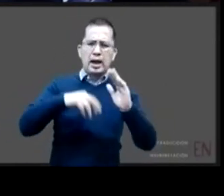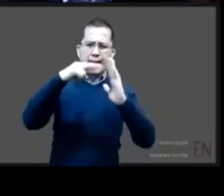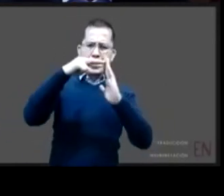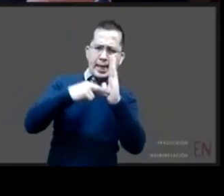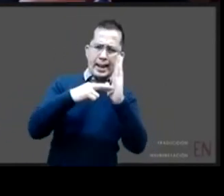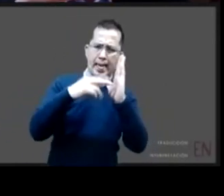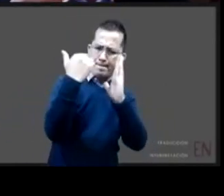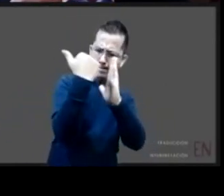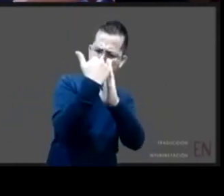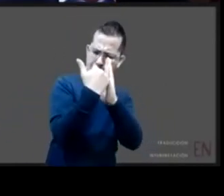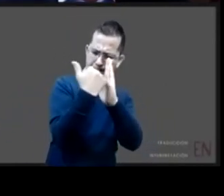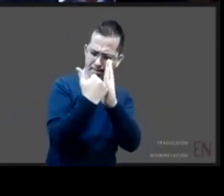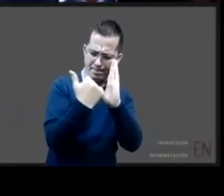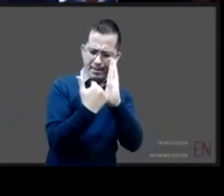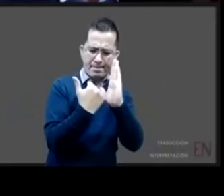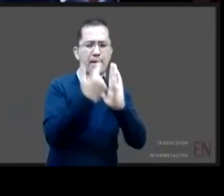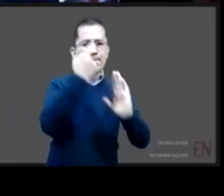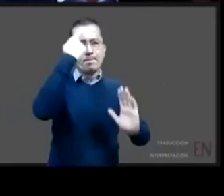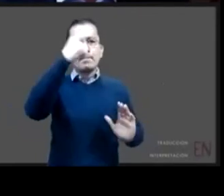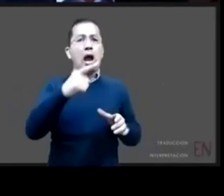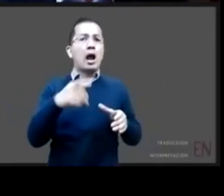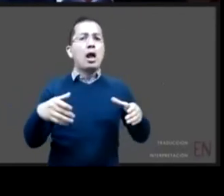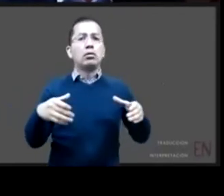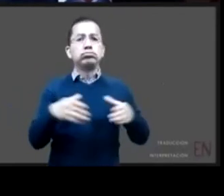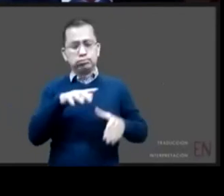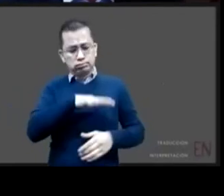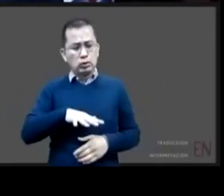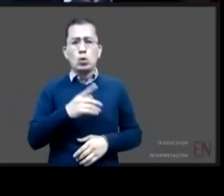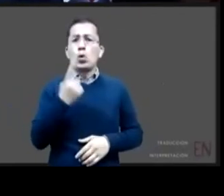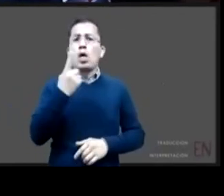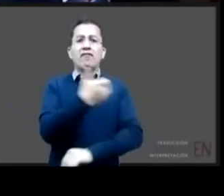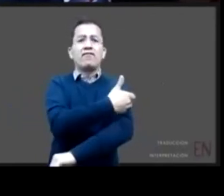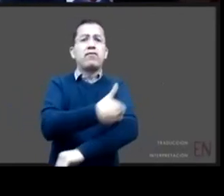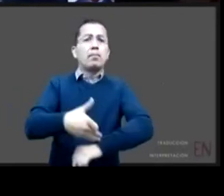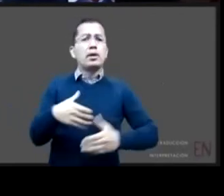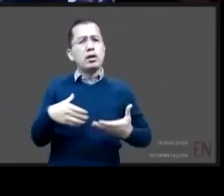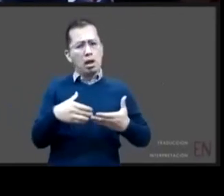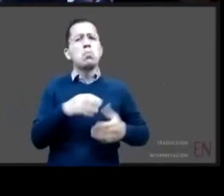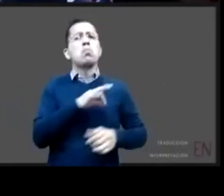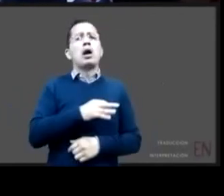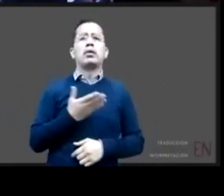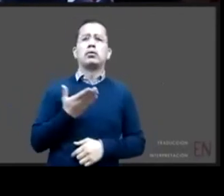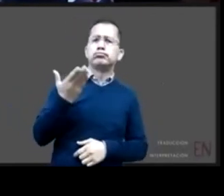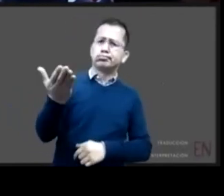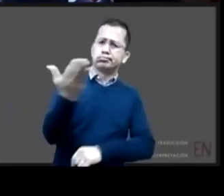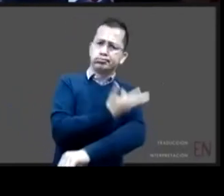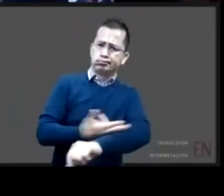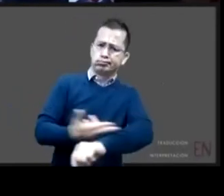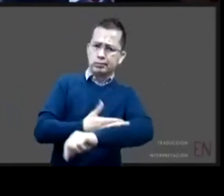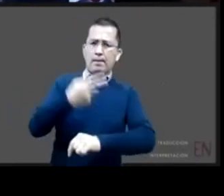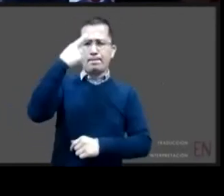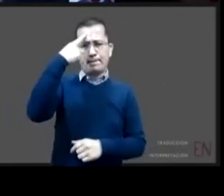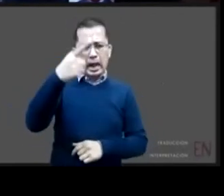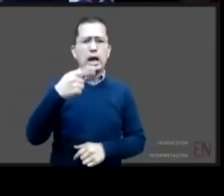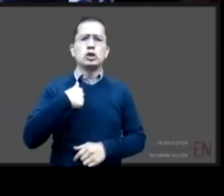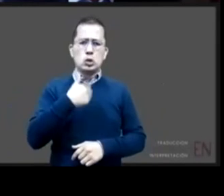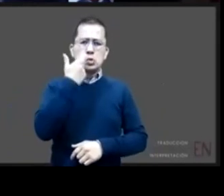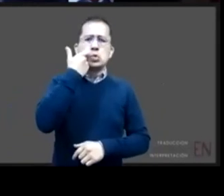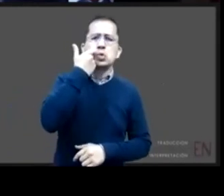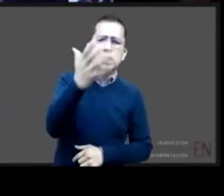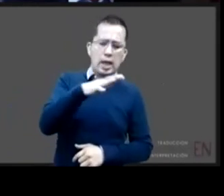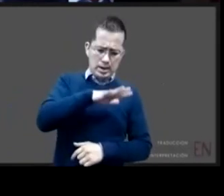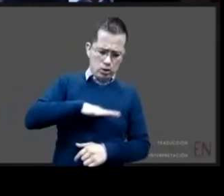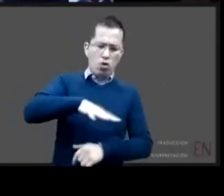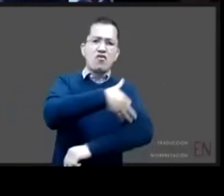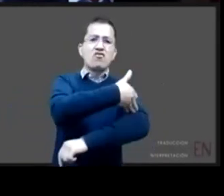un trámite para presentar una solicitud para acceder a este proceso y certificarse con familia acogida